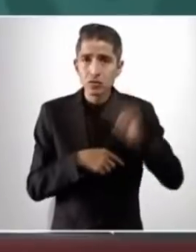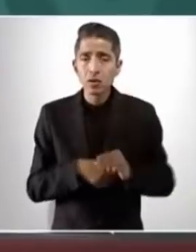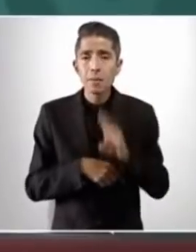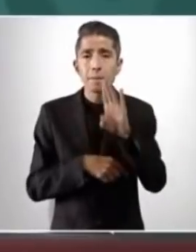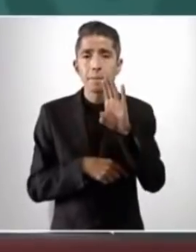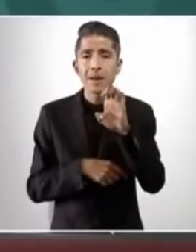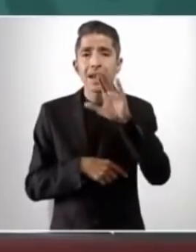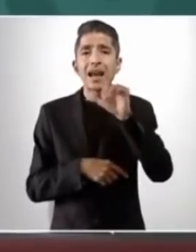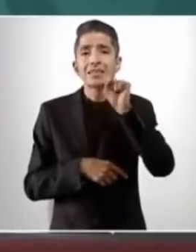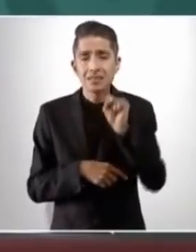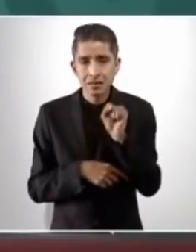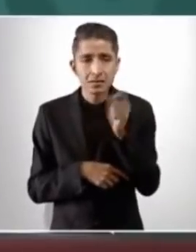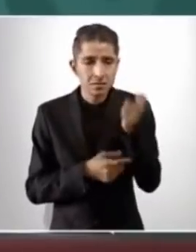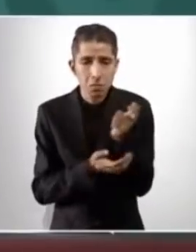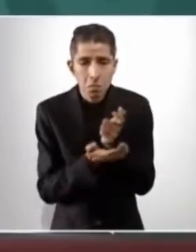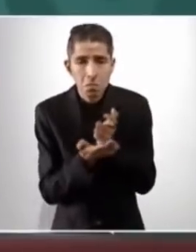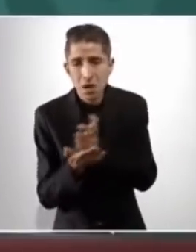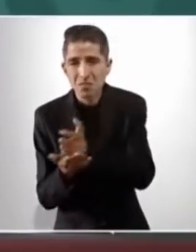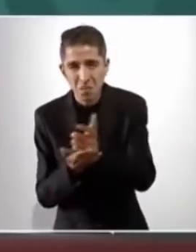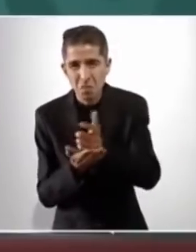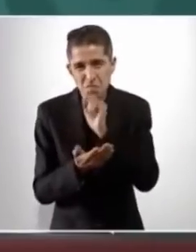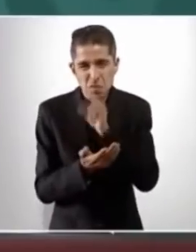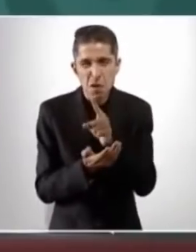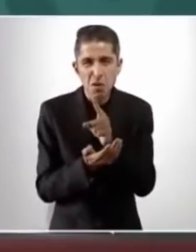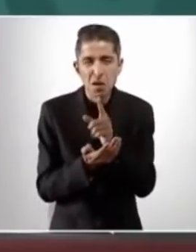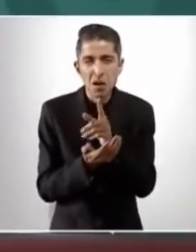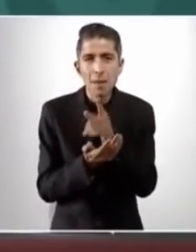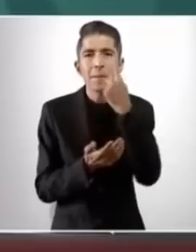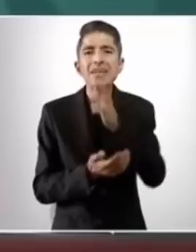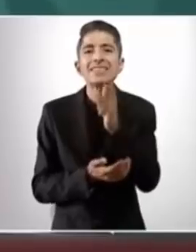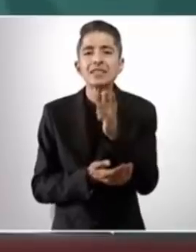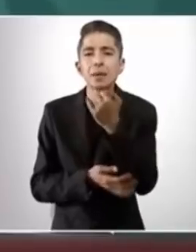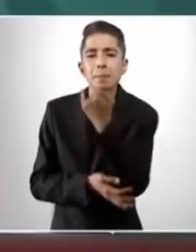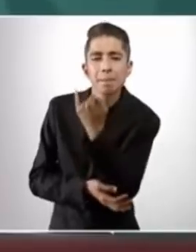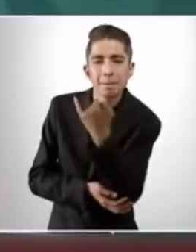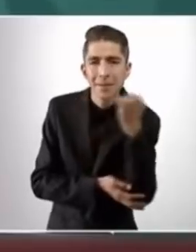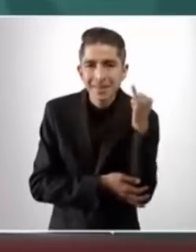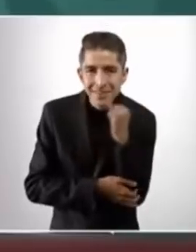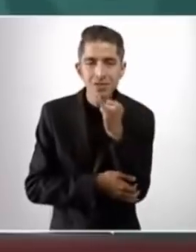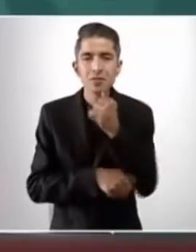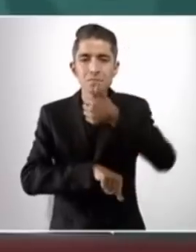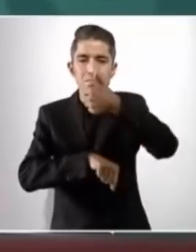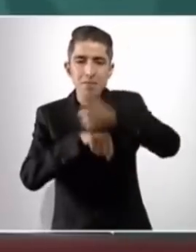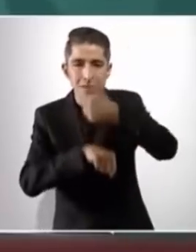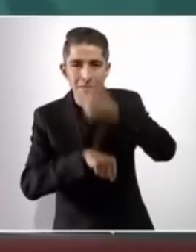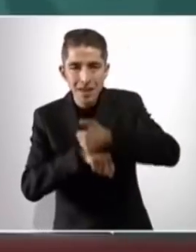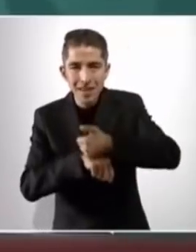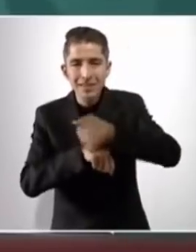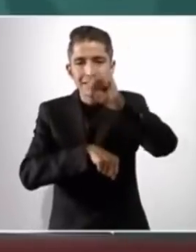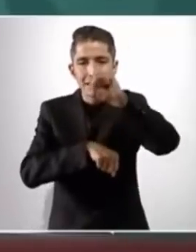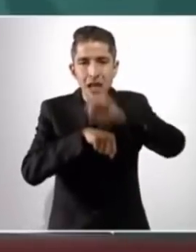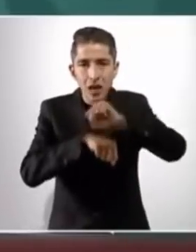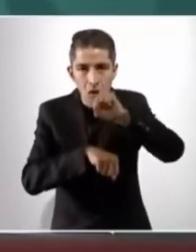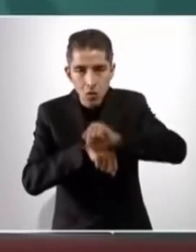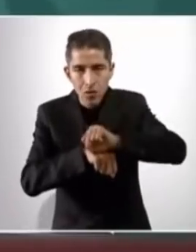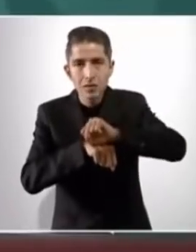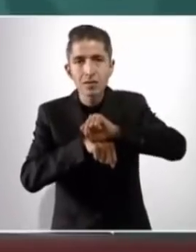para preescolar, primaria, secundaria,